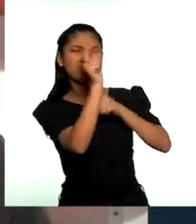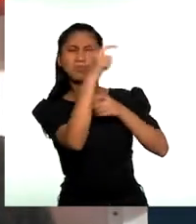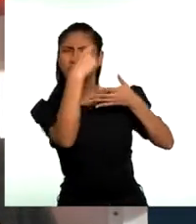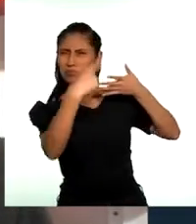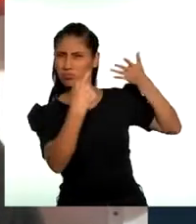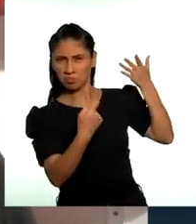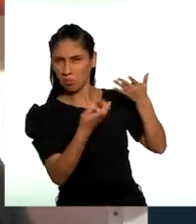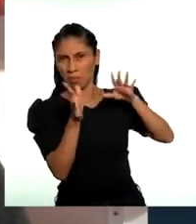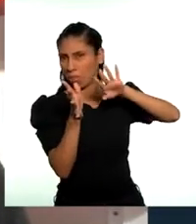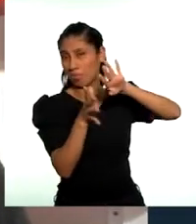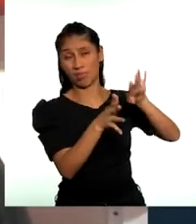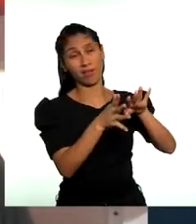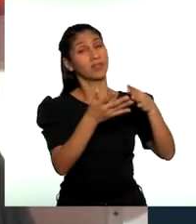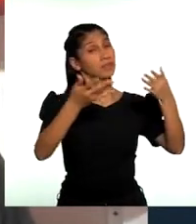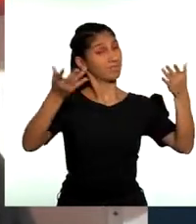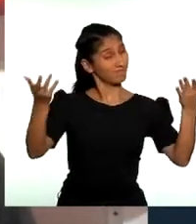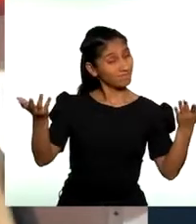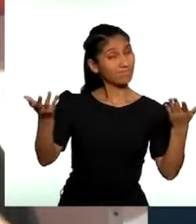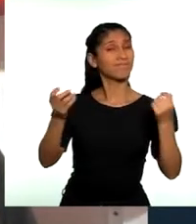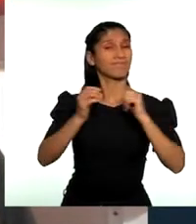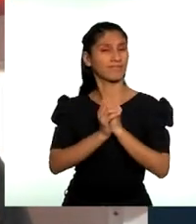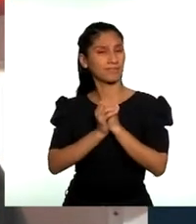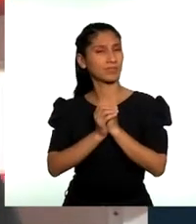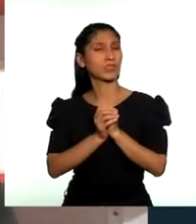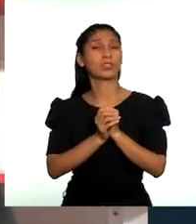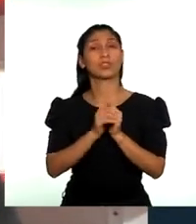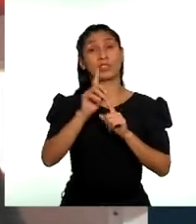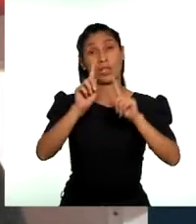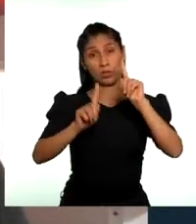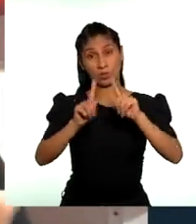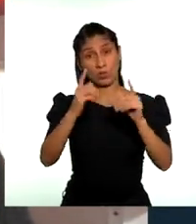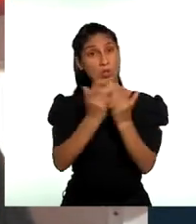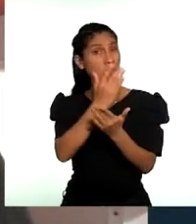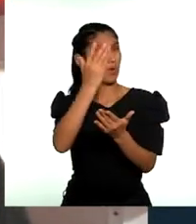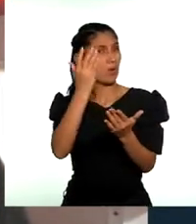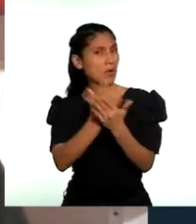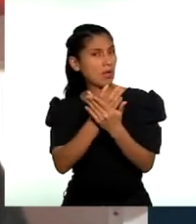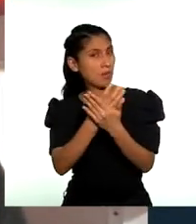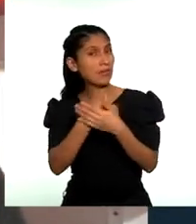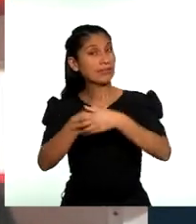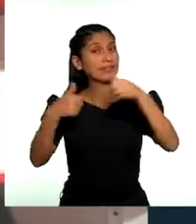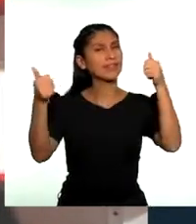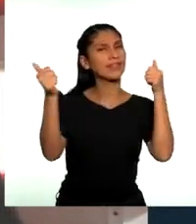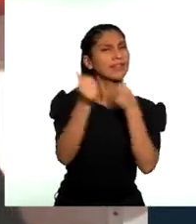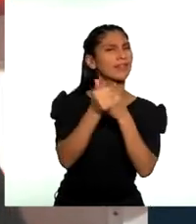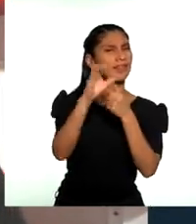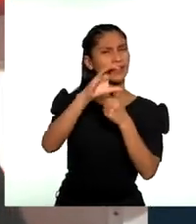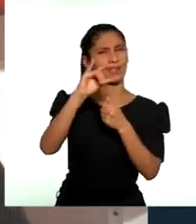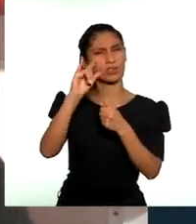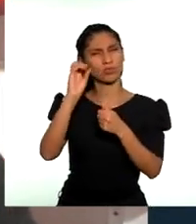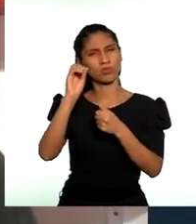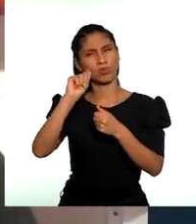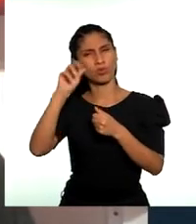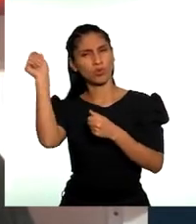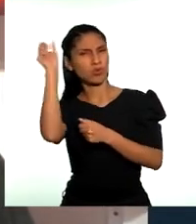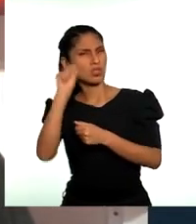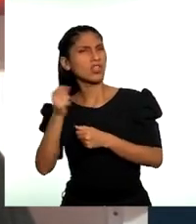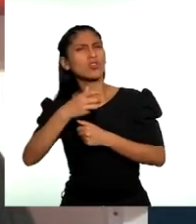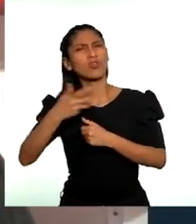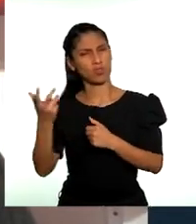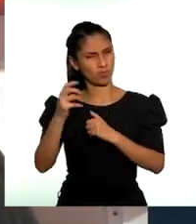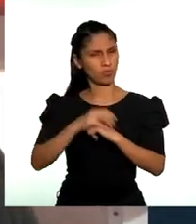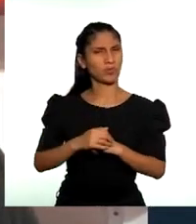En ese sentido, un problema que está detrás del funcionamiento de estas cuotas es que se han estado cumpliendo